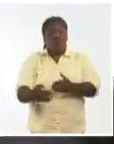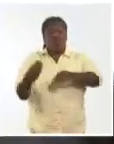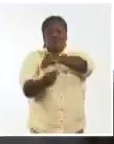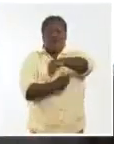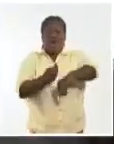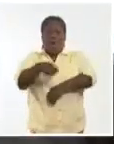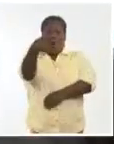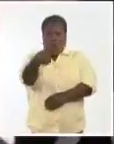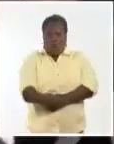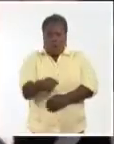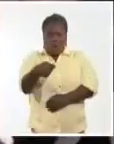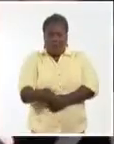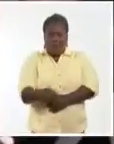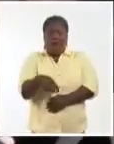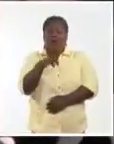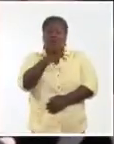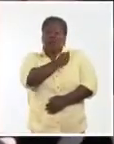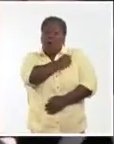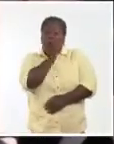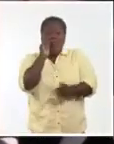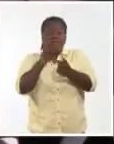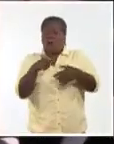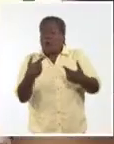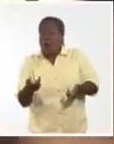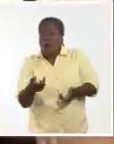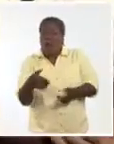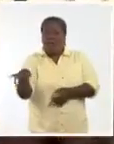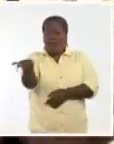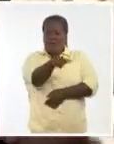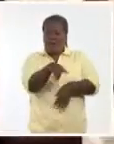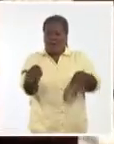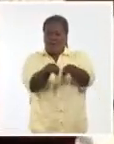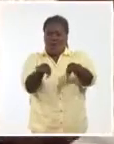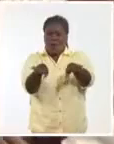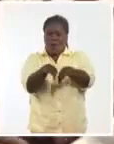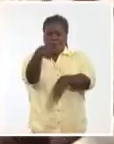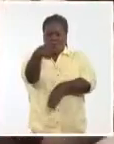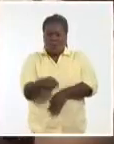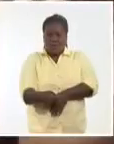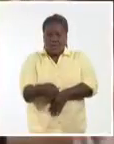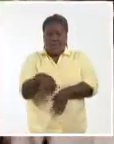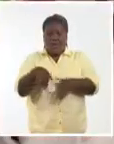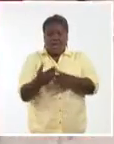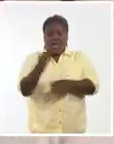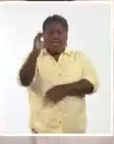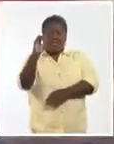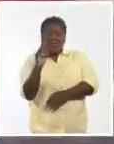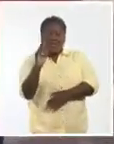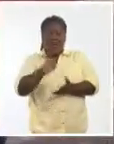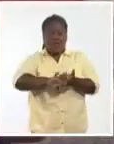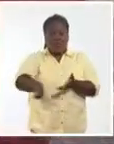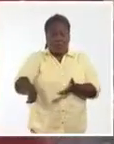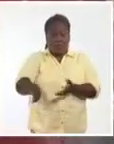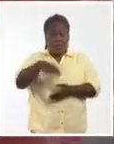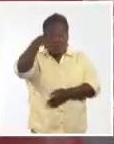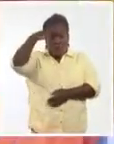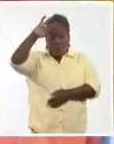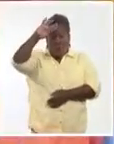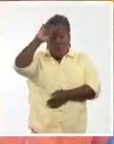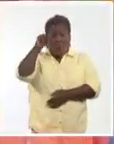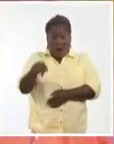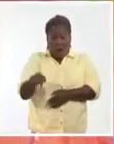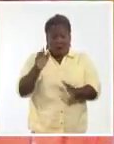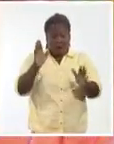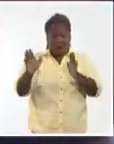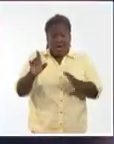jurídicas que busca la equidad y justicia social. En el Día Mundial de la Cero Discriminación, la isla vive otra jornada de consulta